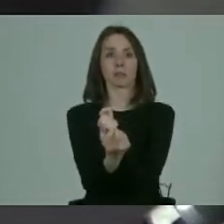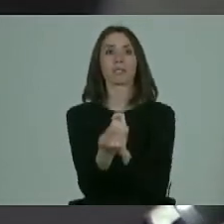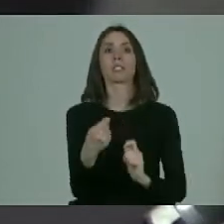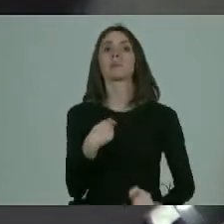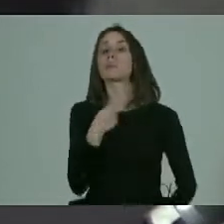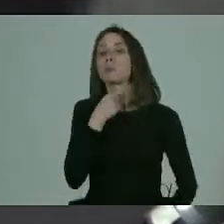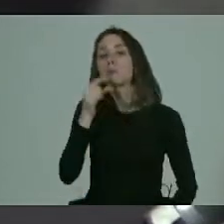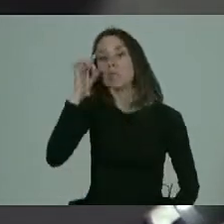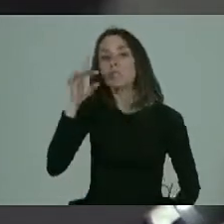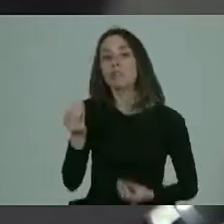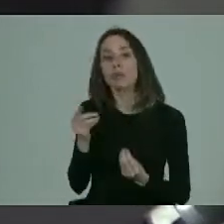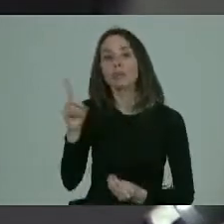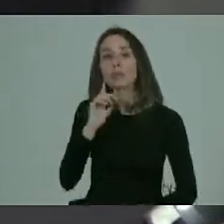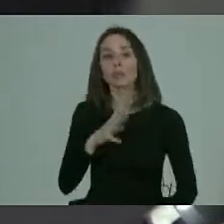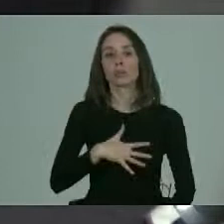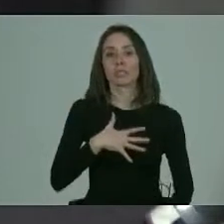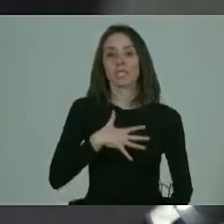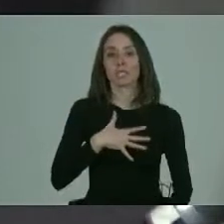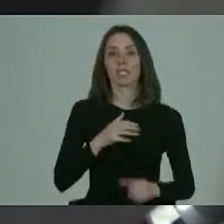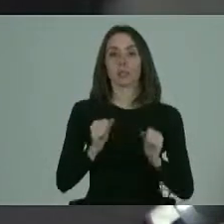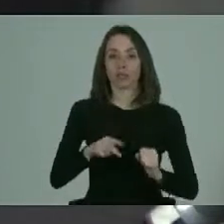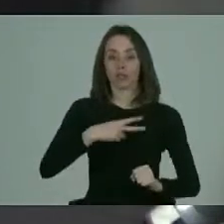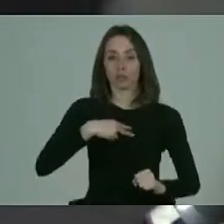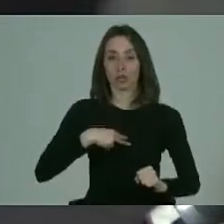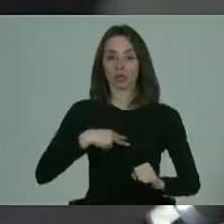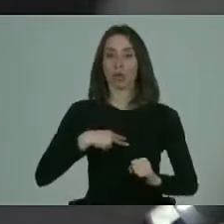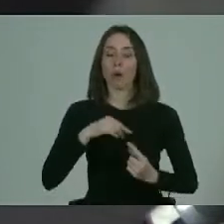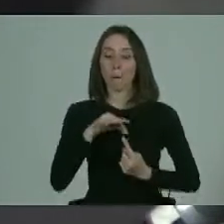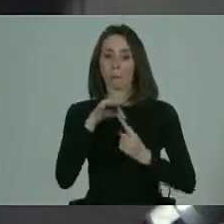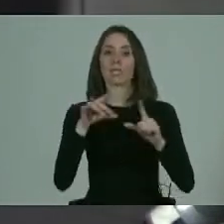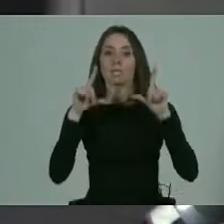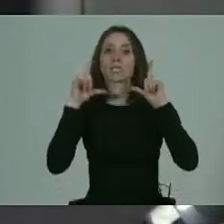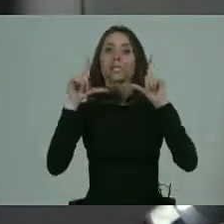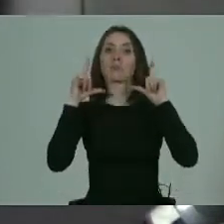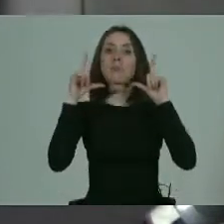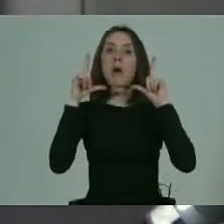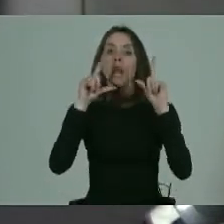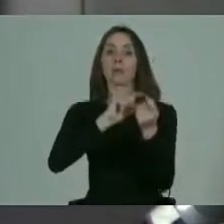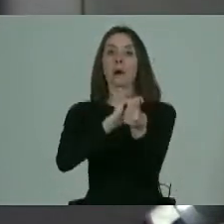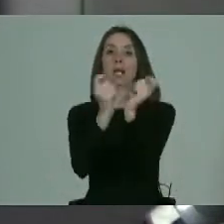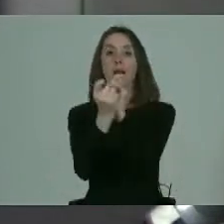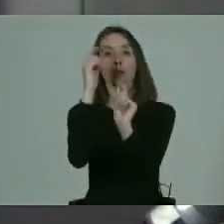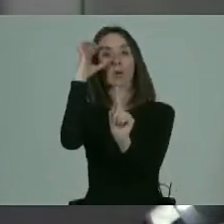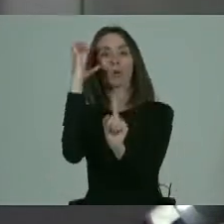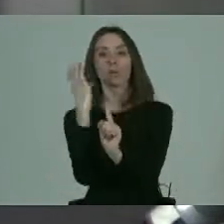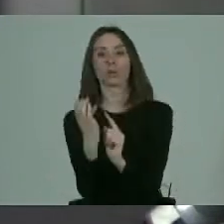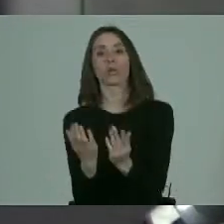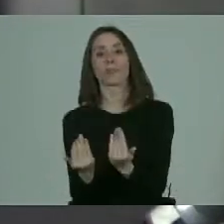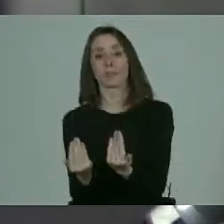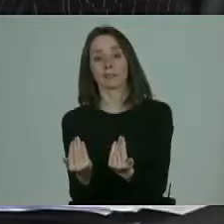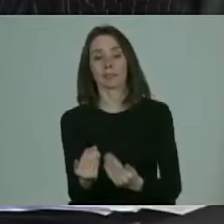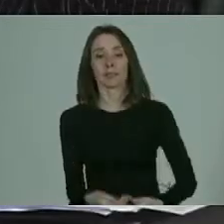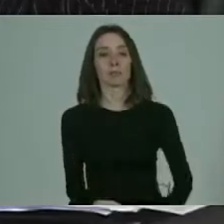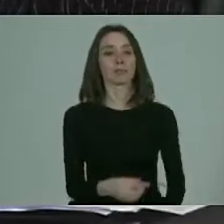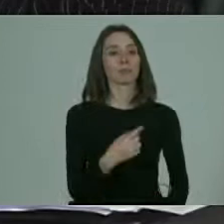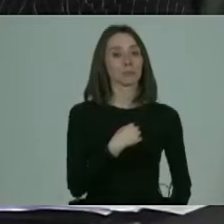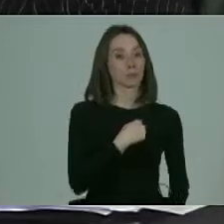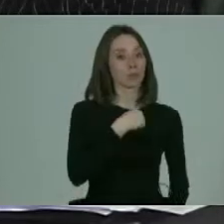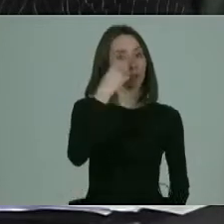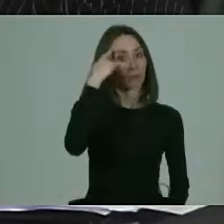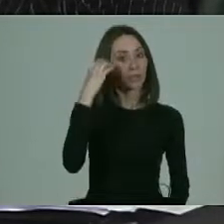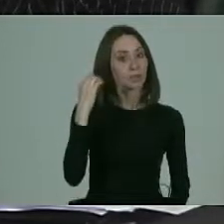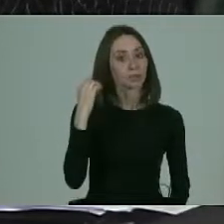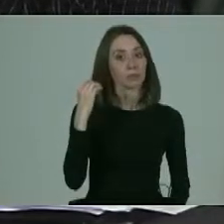me gustaría saber cómo sientes tú que podemos ser nosotros actores principales en este cambio cultural tan necesario. Yo creo que